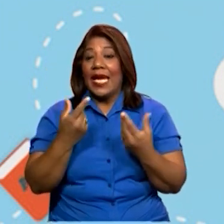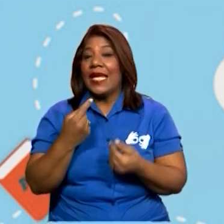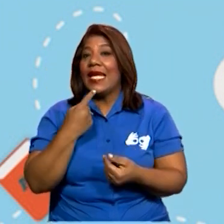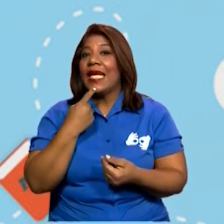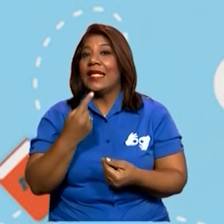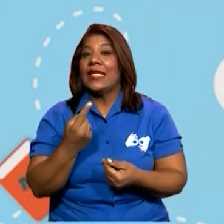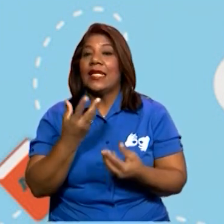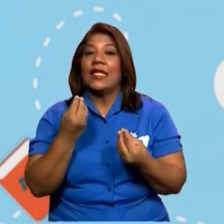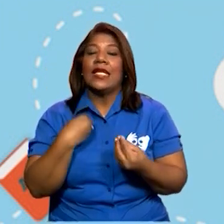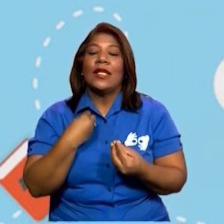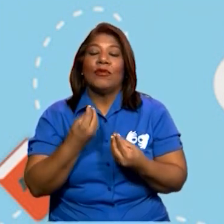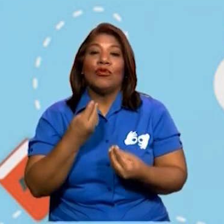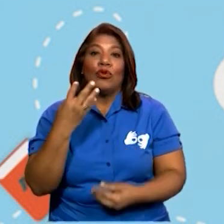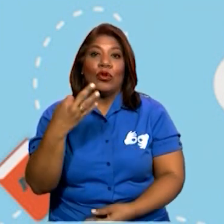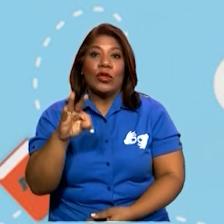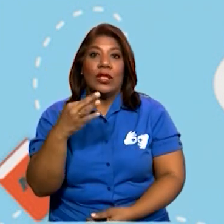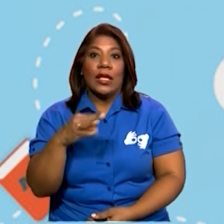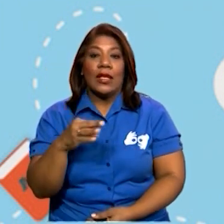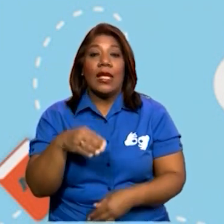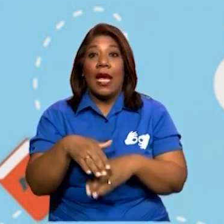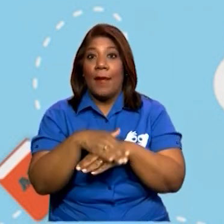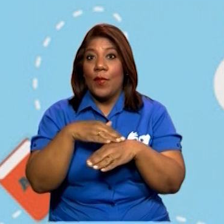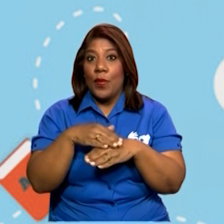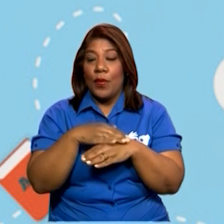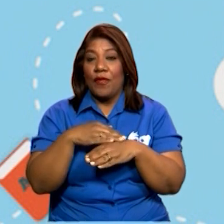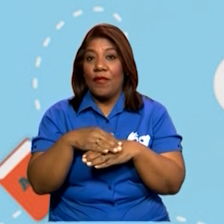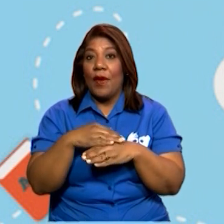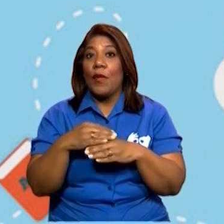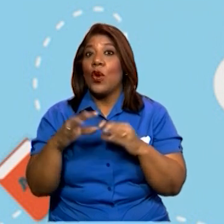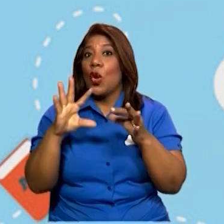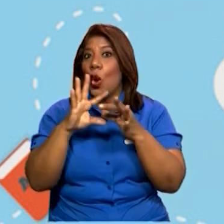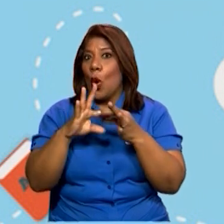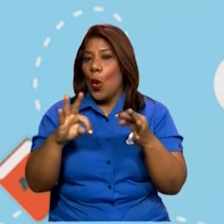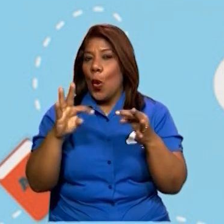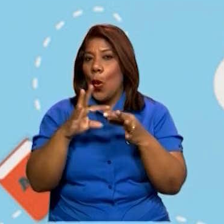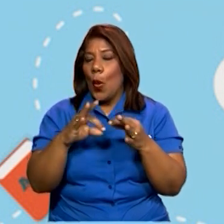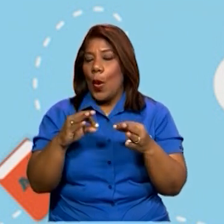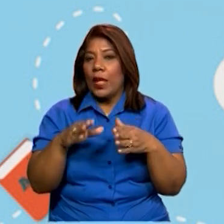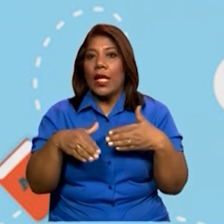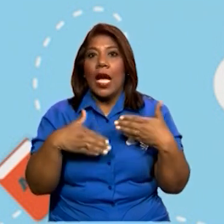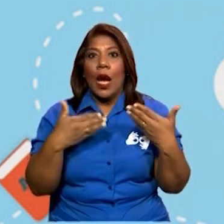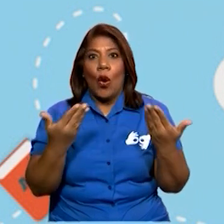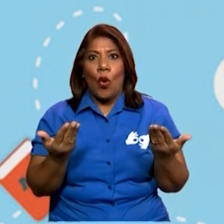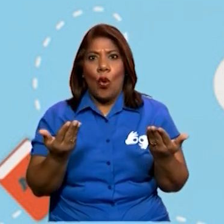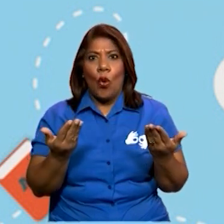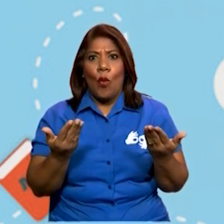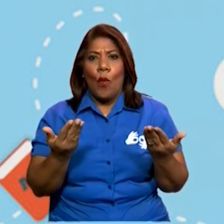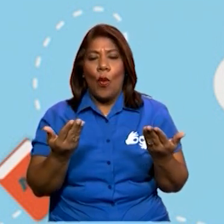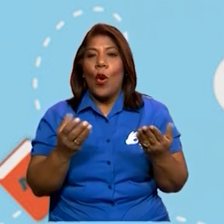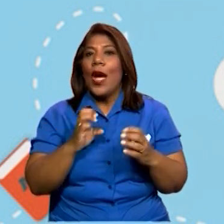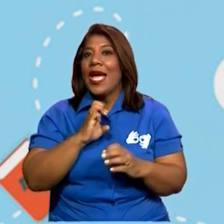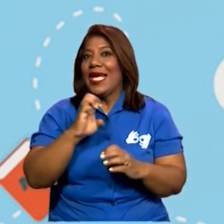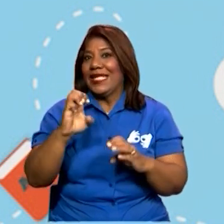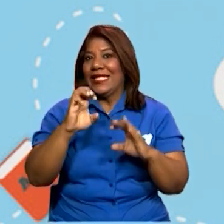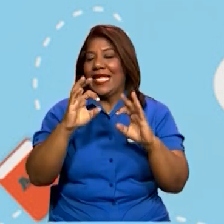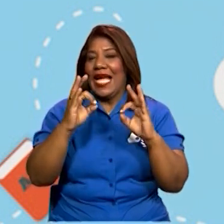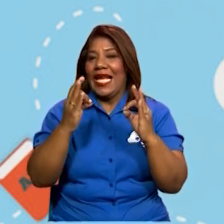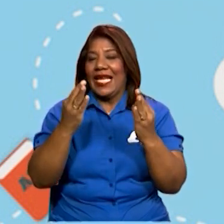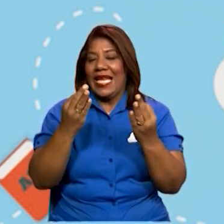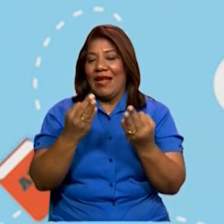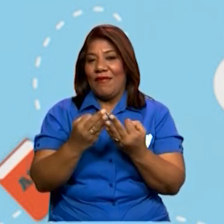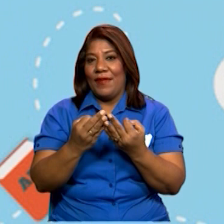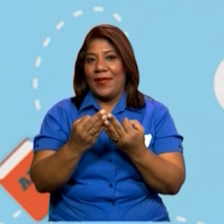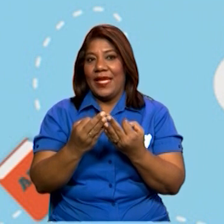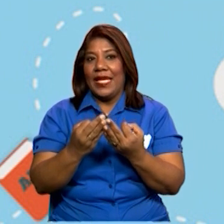Sé que tienes muchas tareas que hacer, pero trata de escribirme para que me cuentes. ¿Cómo está la familia? Luego, sigue